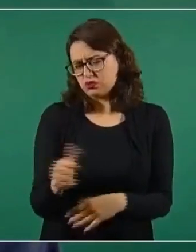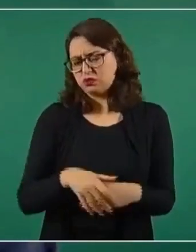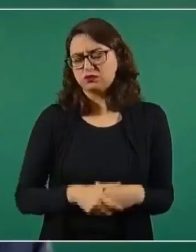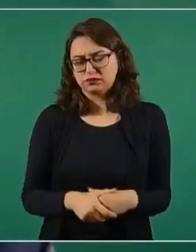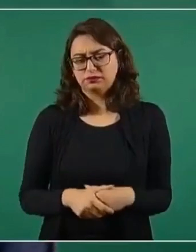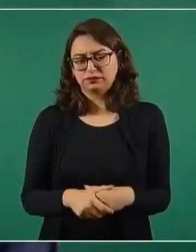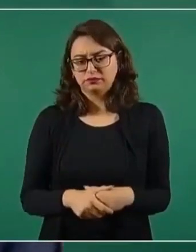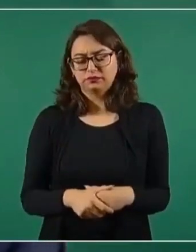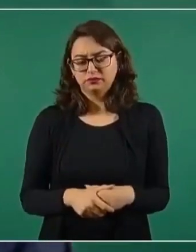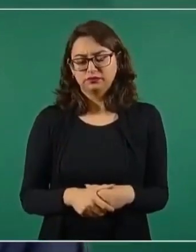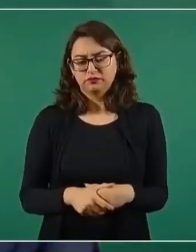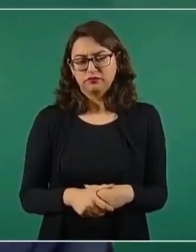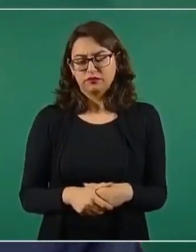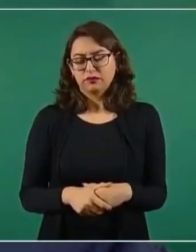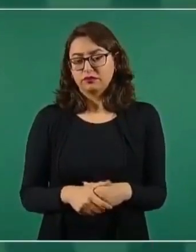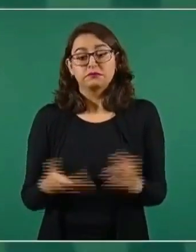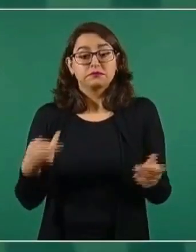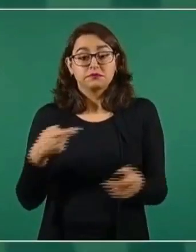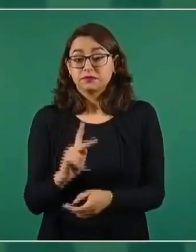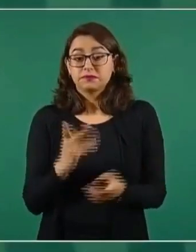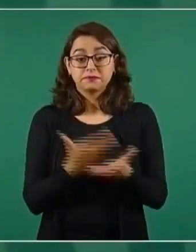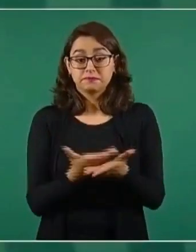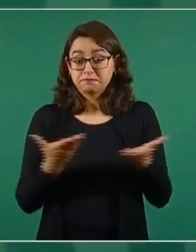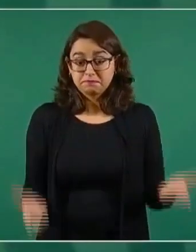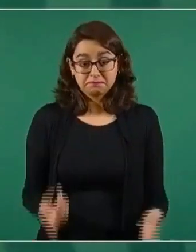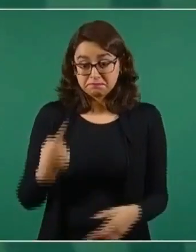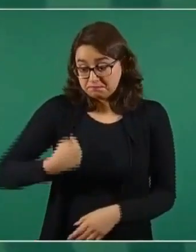Entonces, podemos decir, no hay ya